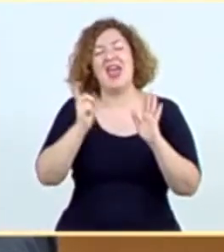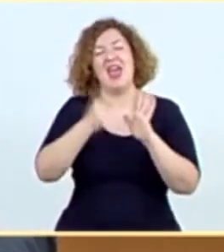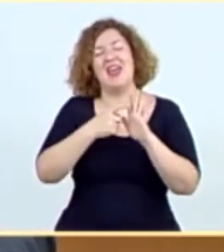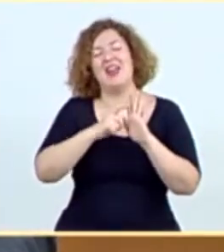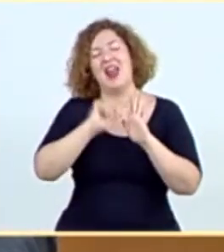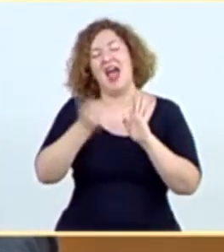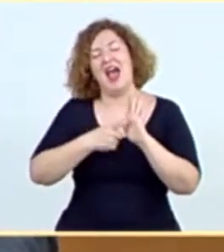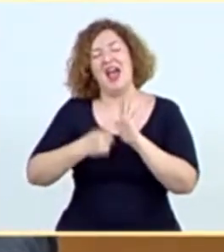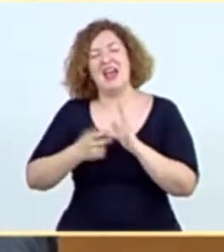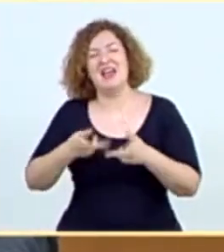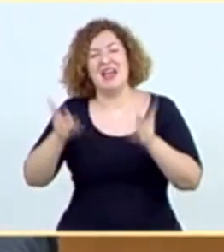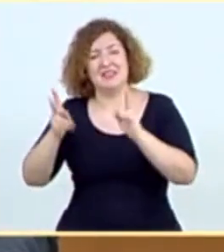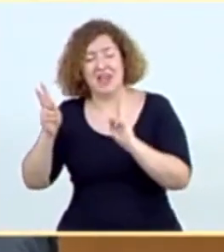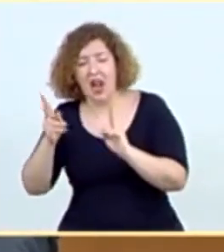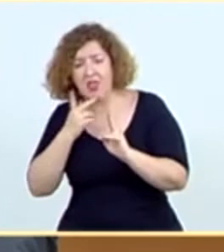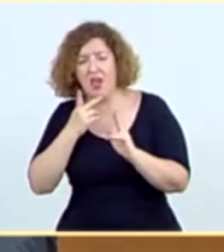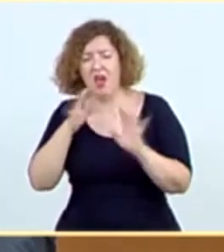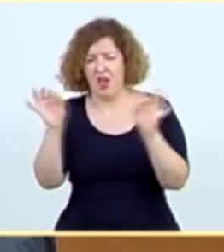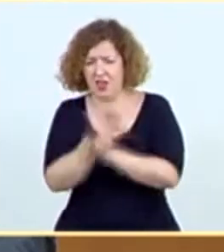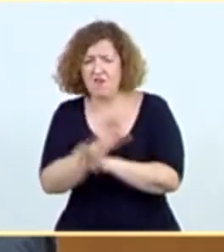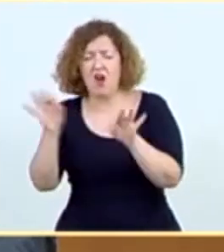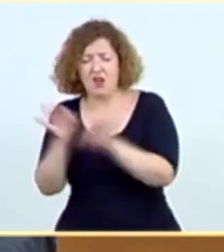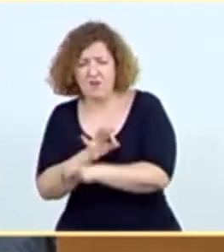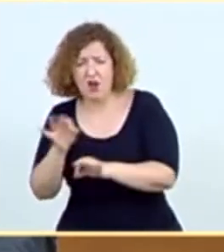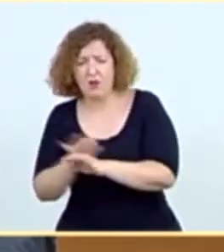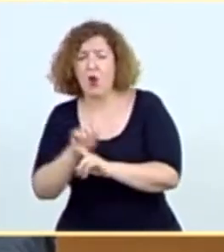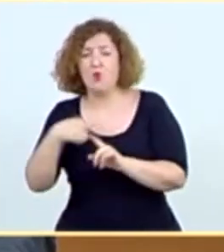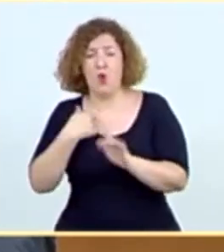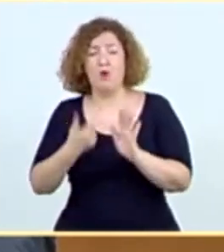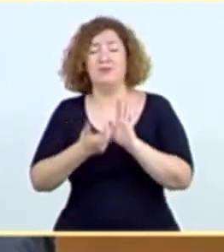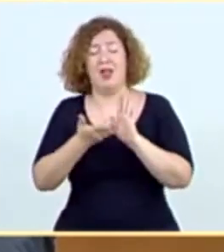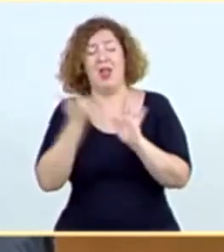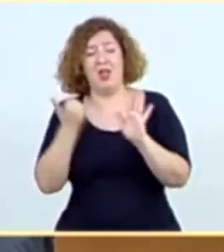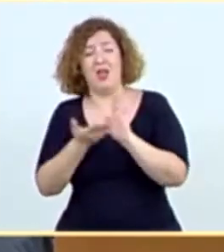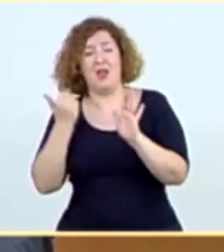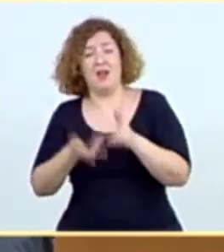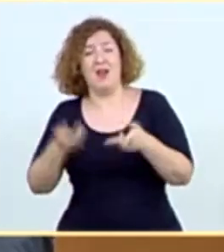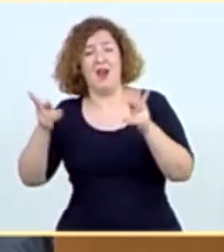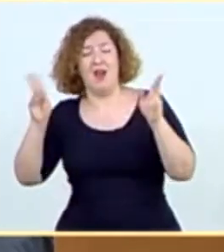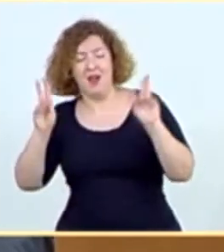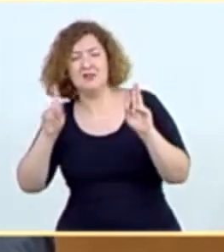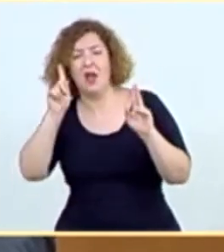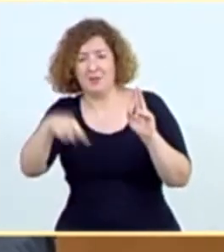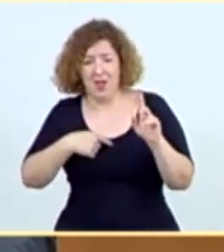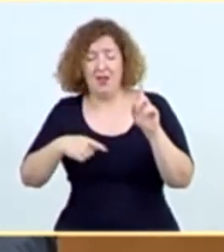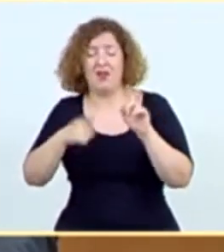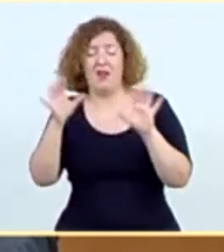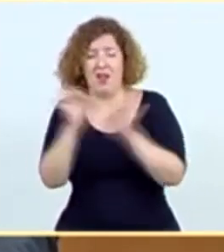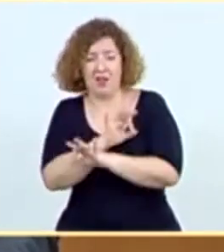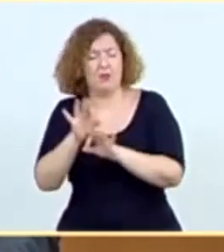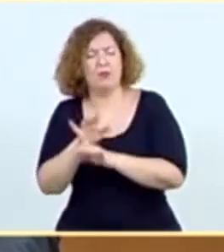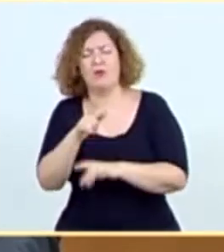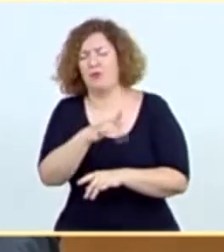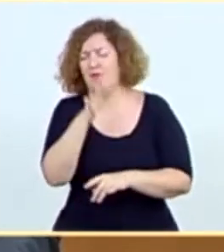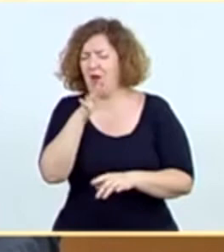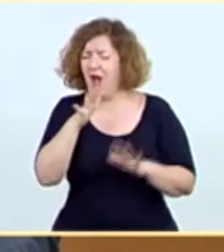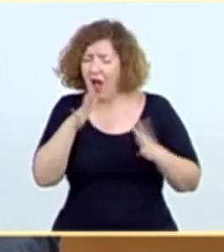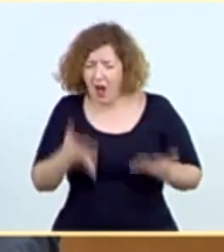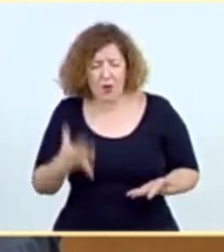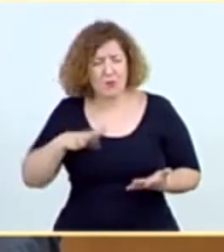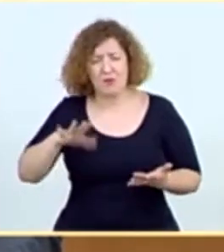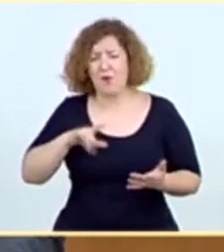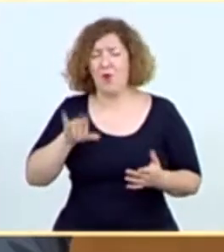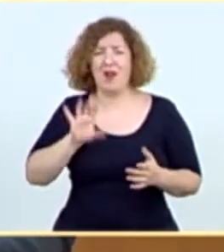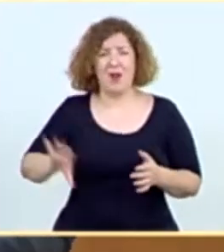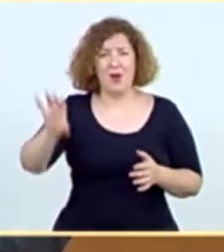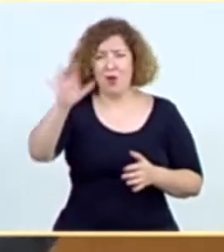fueron atropellados y sin previsión. Pero ahora cuenten con el Partido Popular y con las comunidades autónomas para evitar que los rebrotes nos